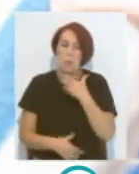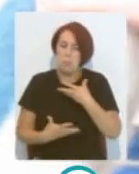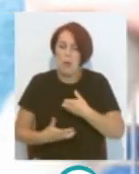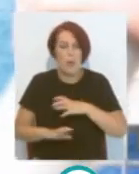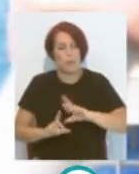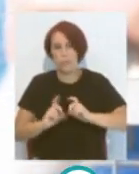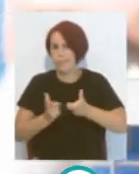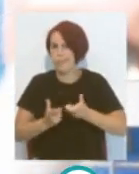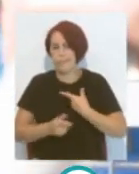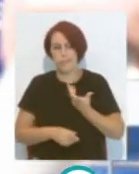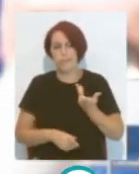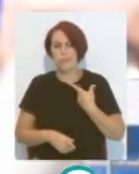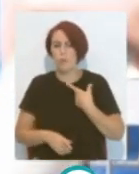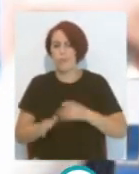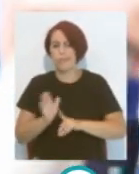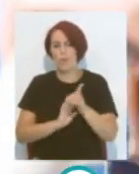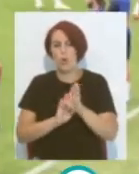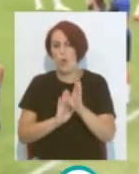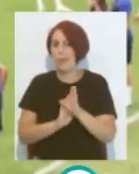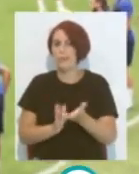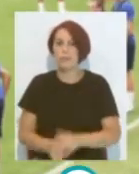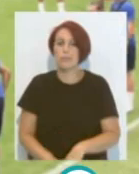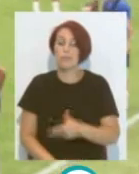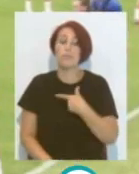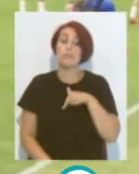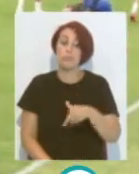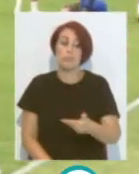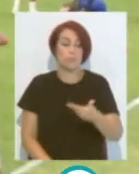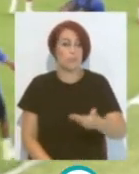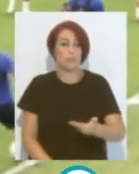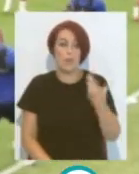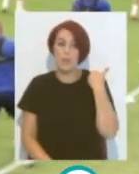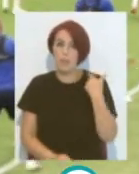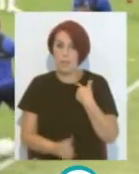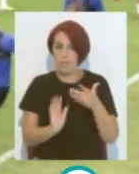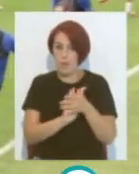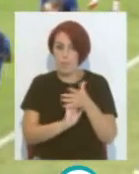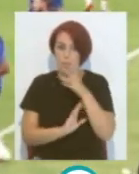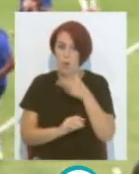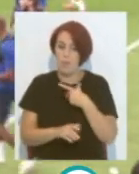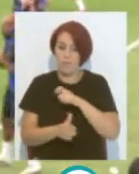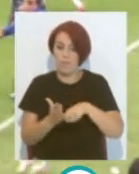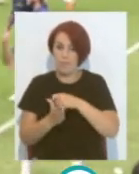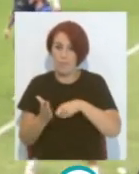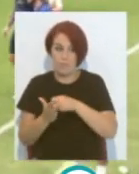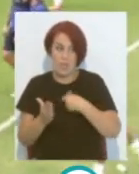Perfectamente Es la principal Clave del éxito Ya lo comentamos En el de ayer Con las últimas Incorporaciones Tendrán que